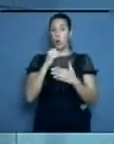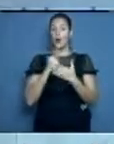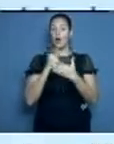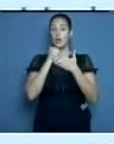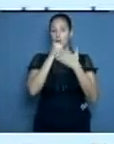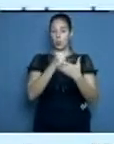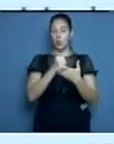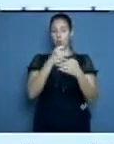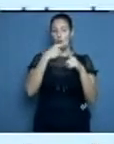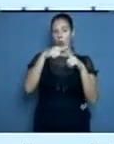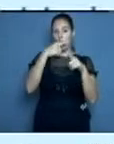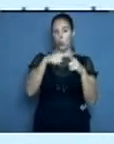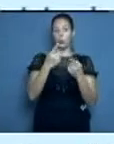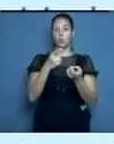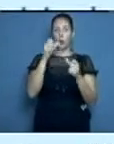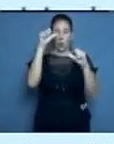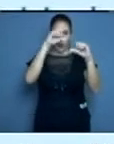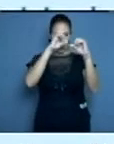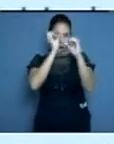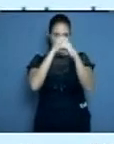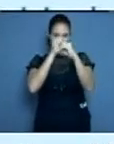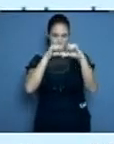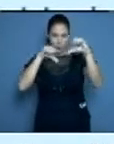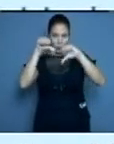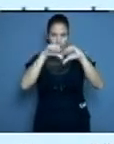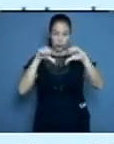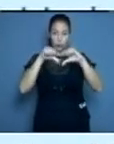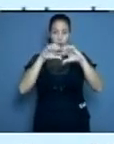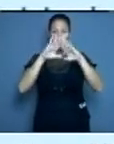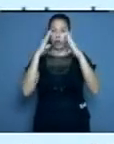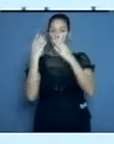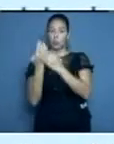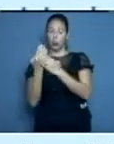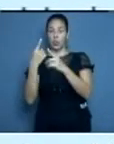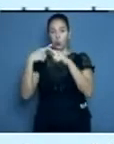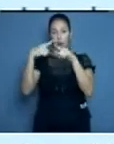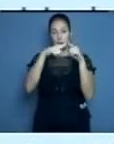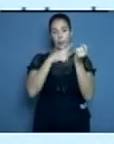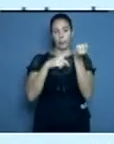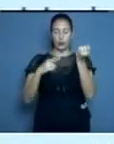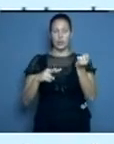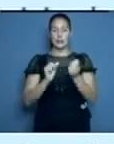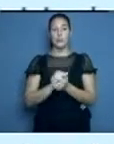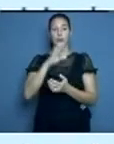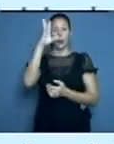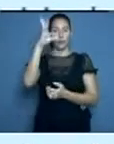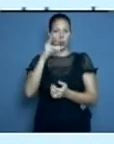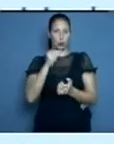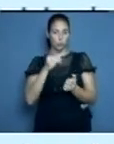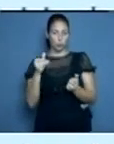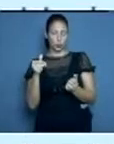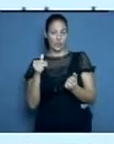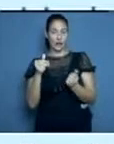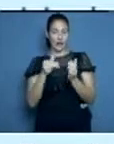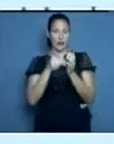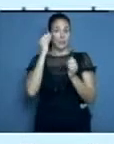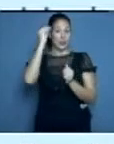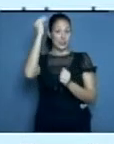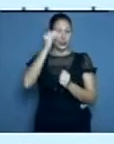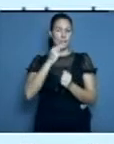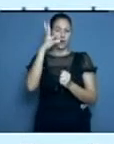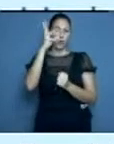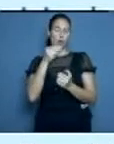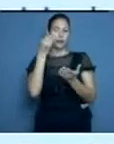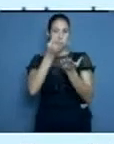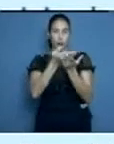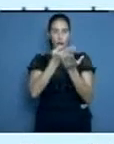laboratorios de diferentes provincias, analizaron un total de 3.089 muestras de PCR para detectar el virus del